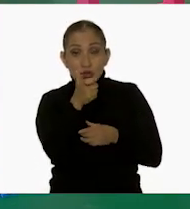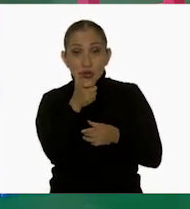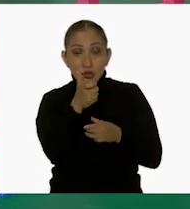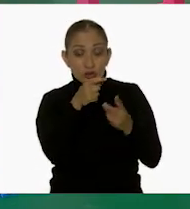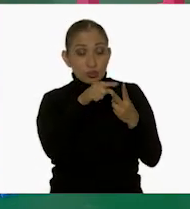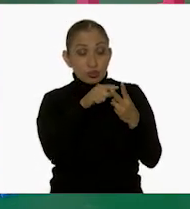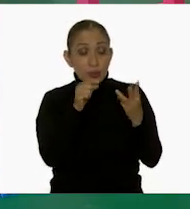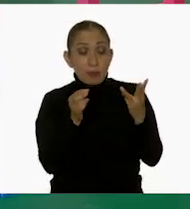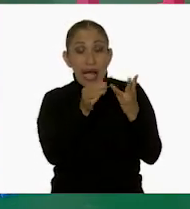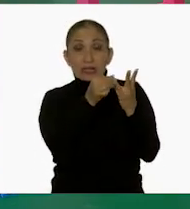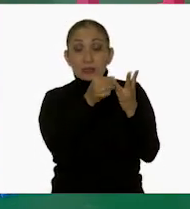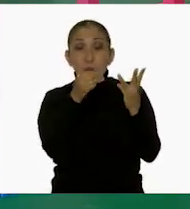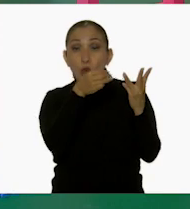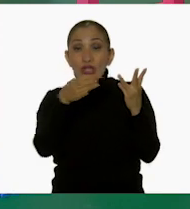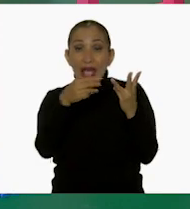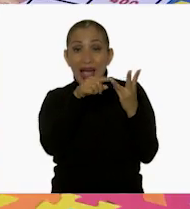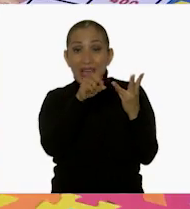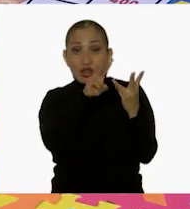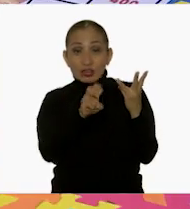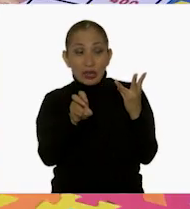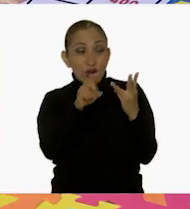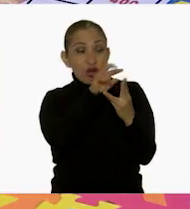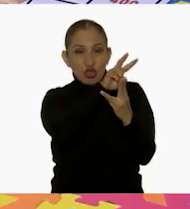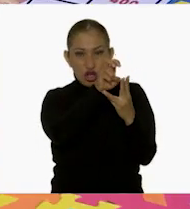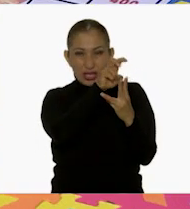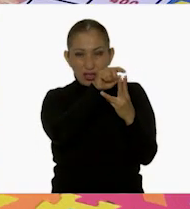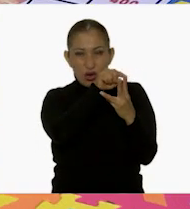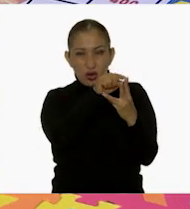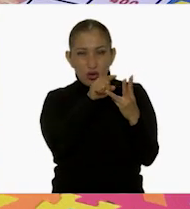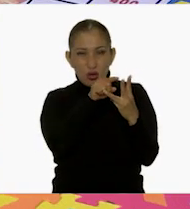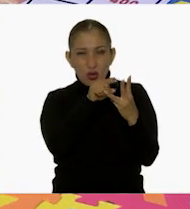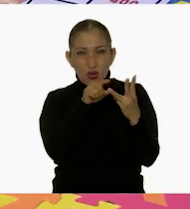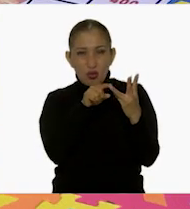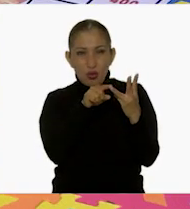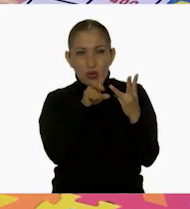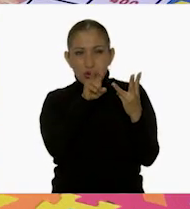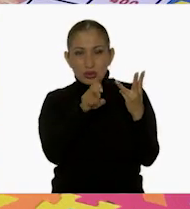más. Entonces, aquí tenemos los 200 que cuestan la muñeca.